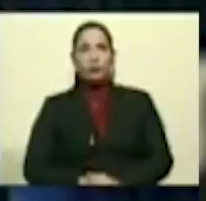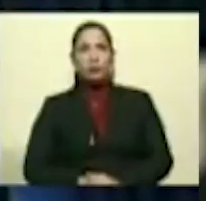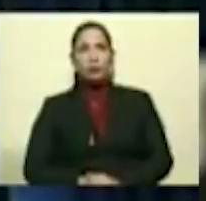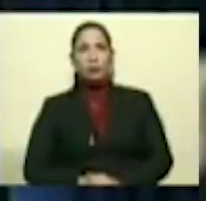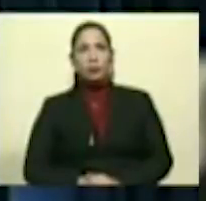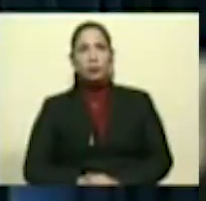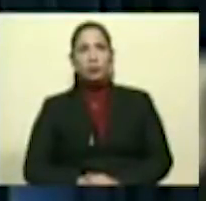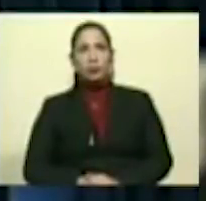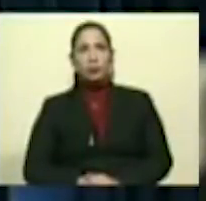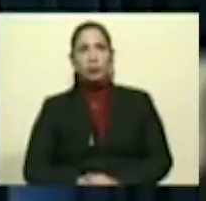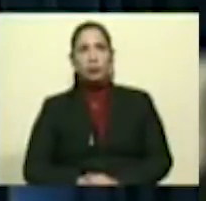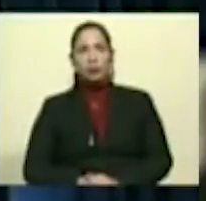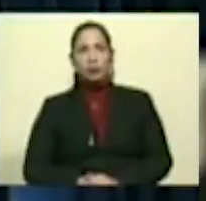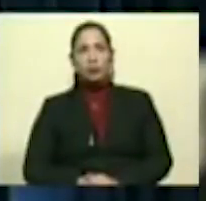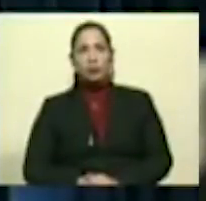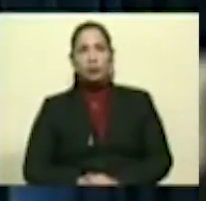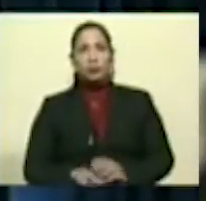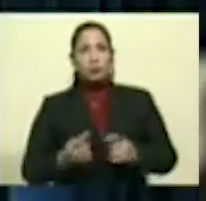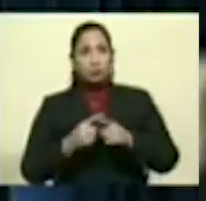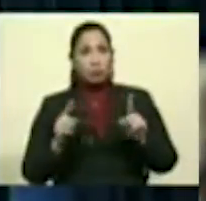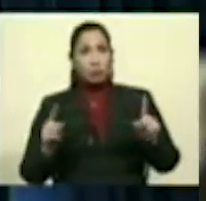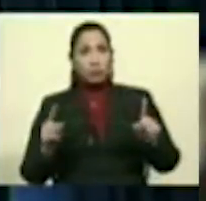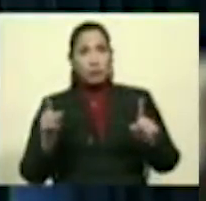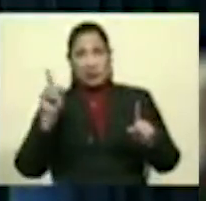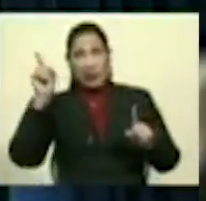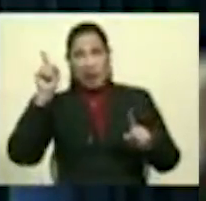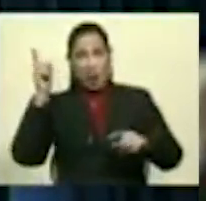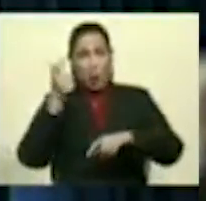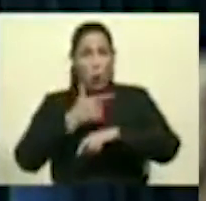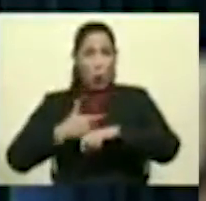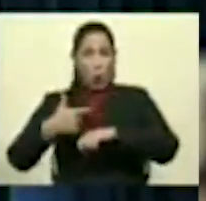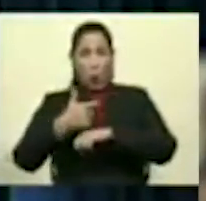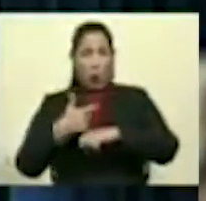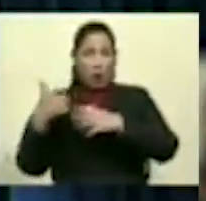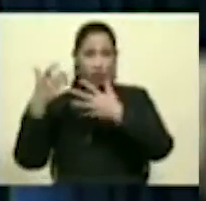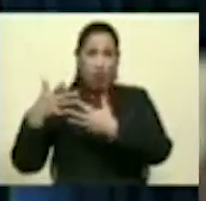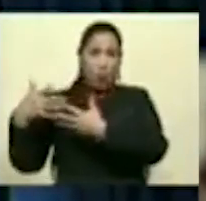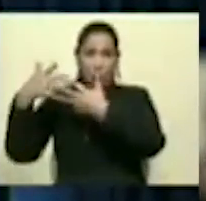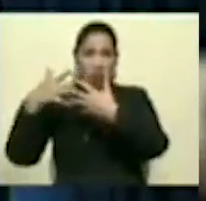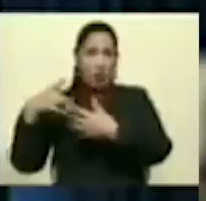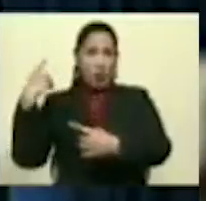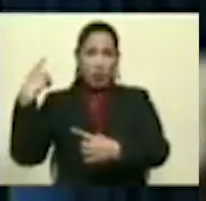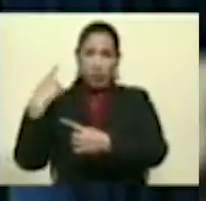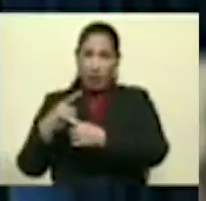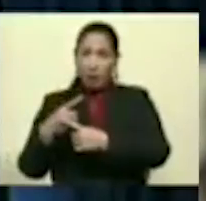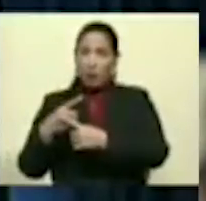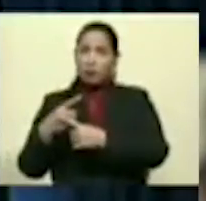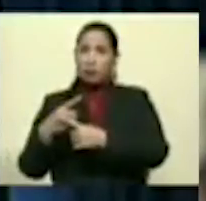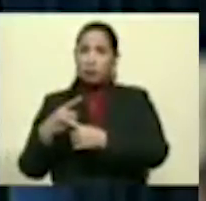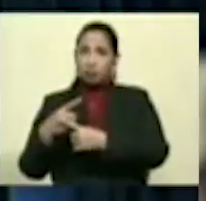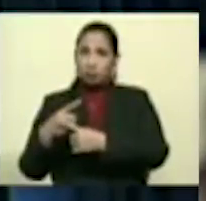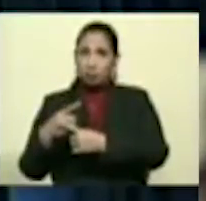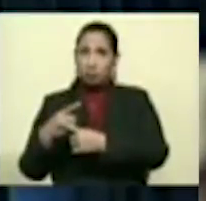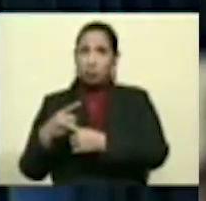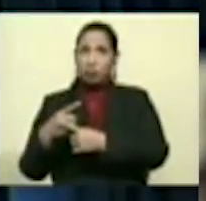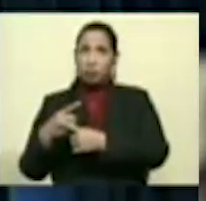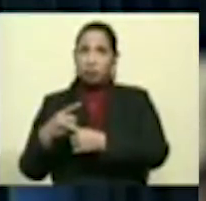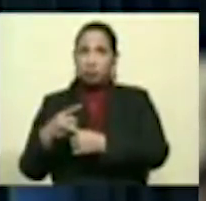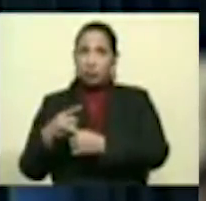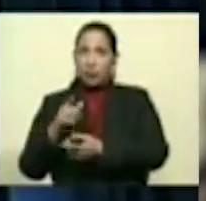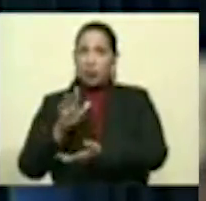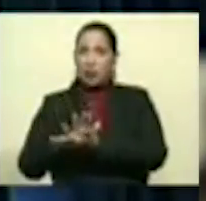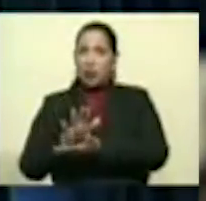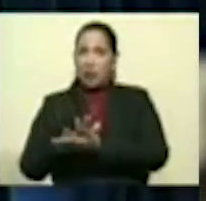El gobierno de los Estados Unidos debe cesar en sus